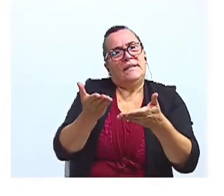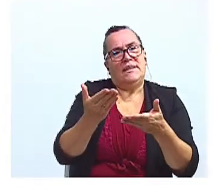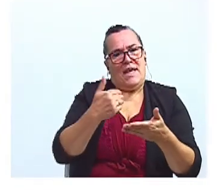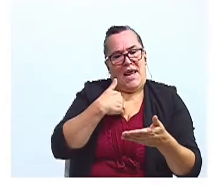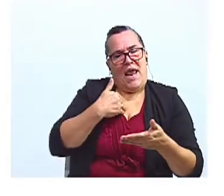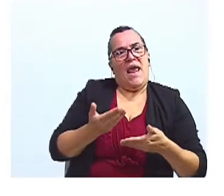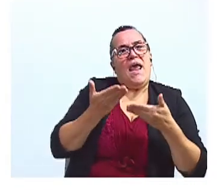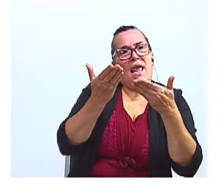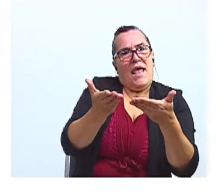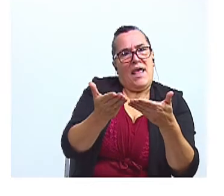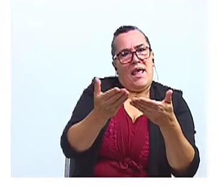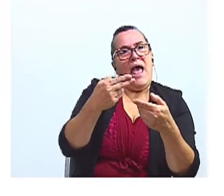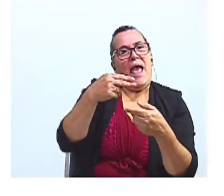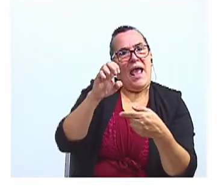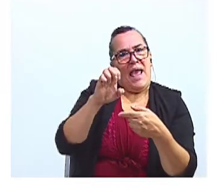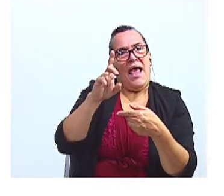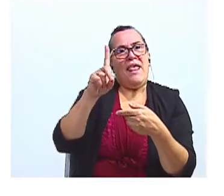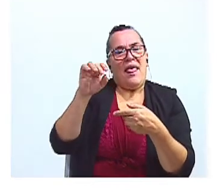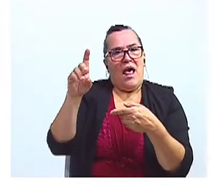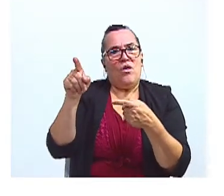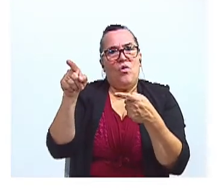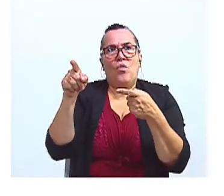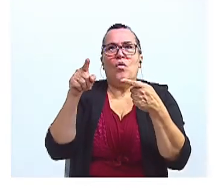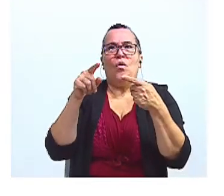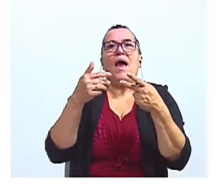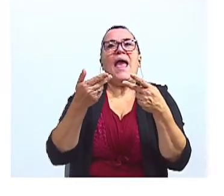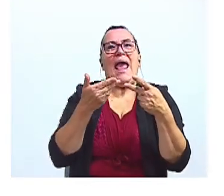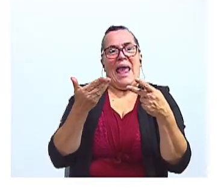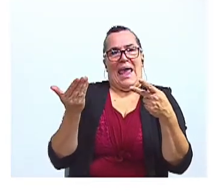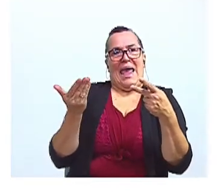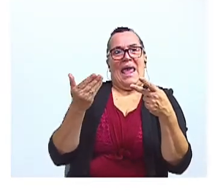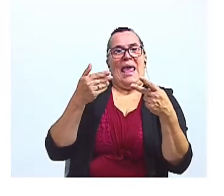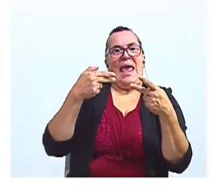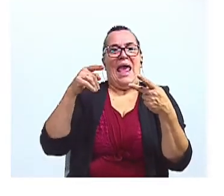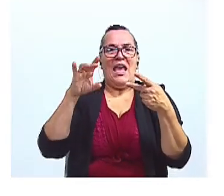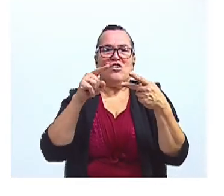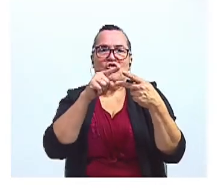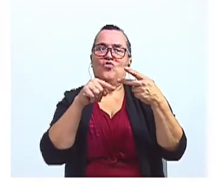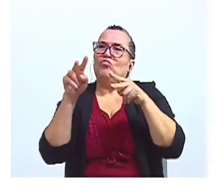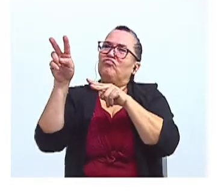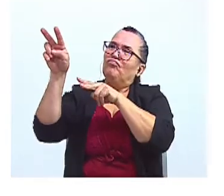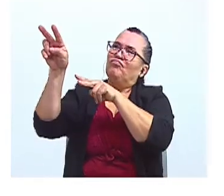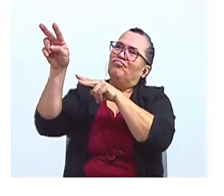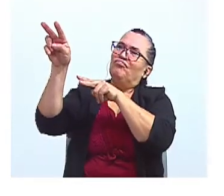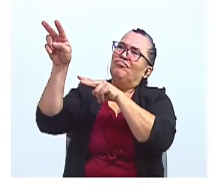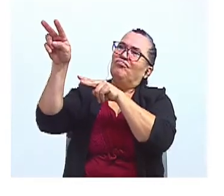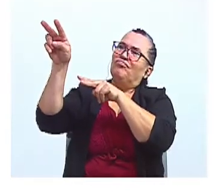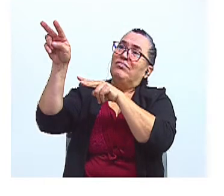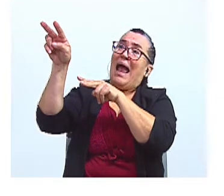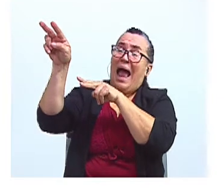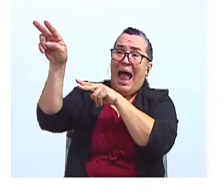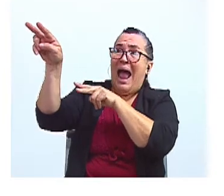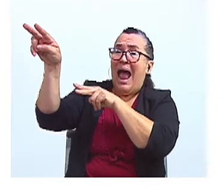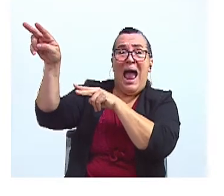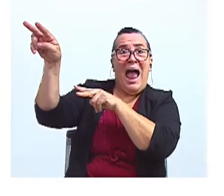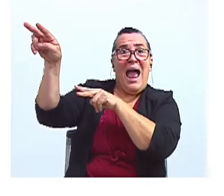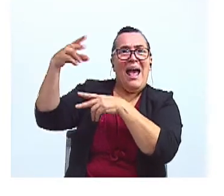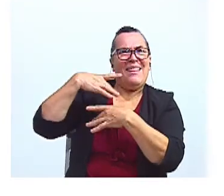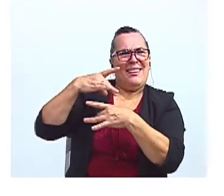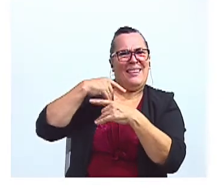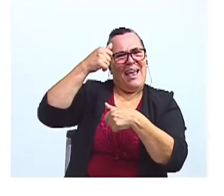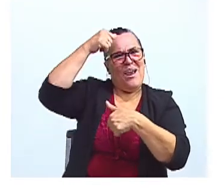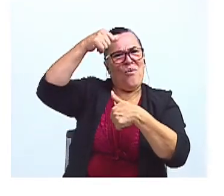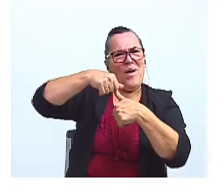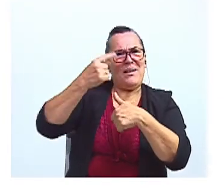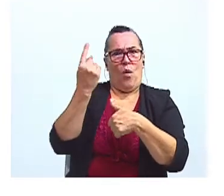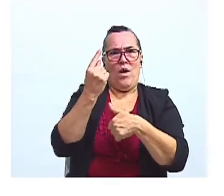habrá otro por ahí? Sí, profe, he hecho. He hecho. Muy bien. Es interesante porque se acuerdan los primeros que eran una sola